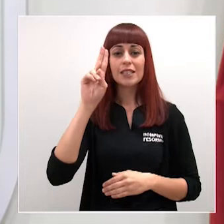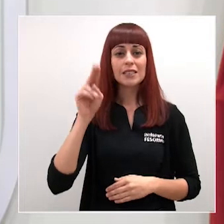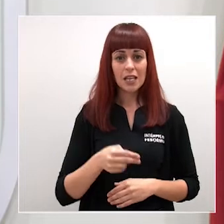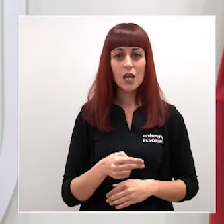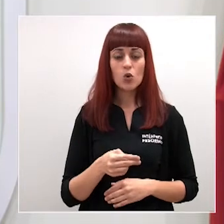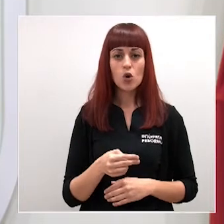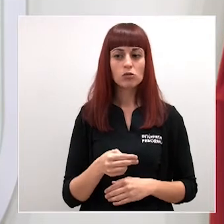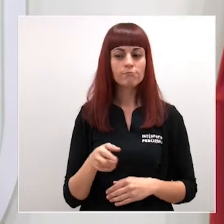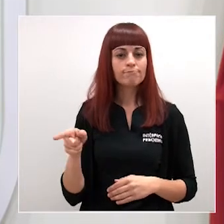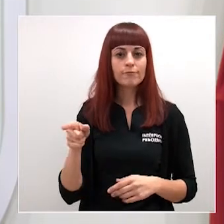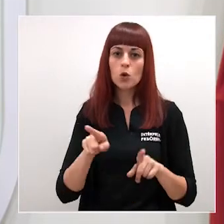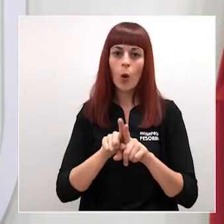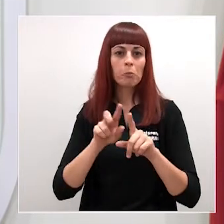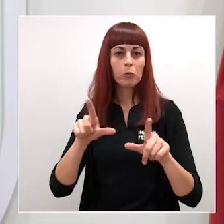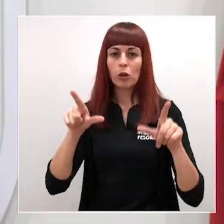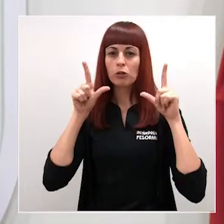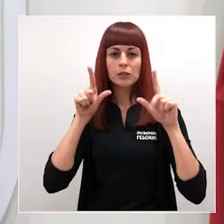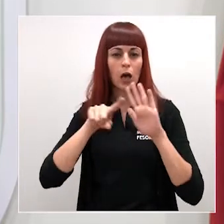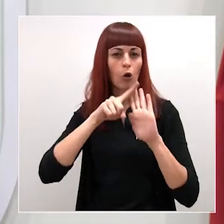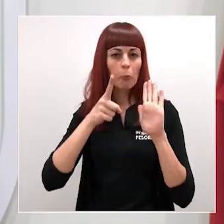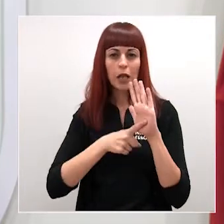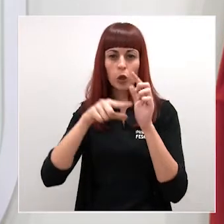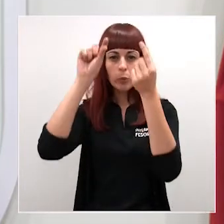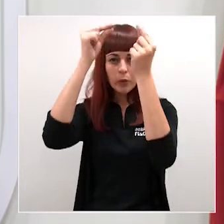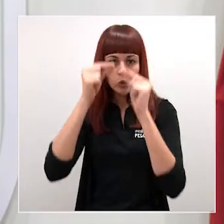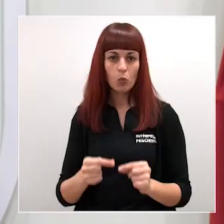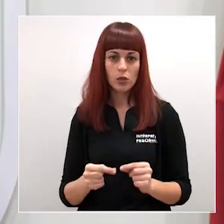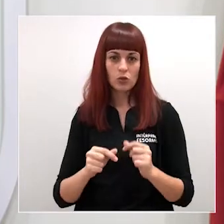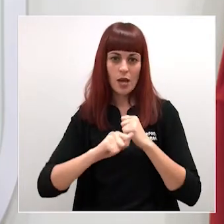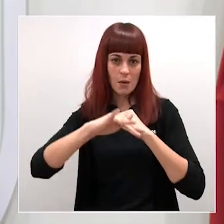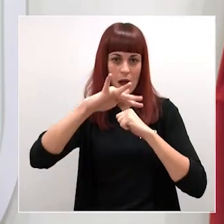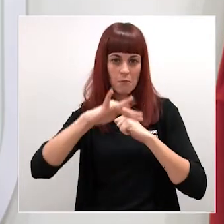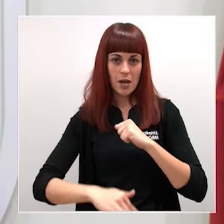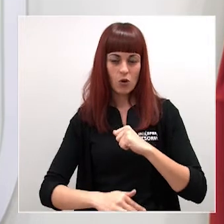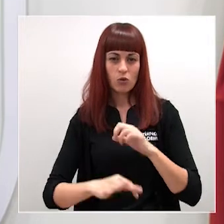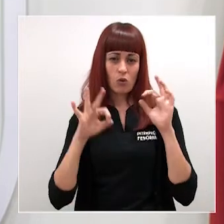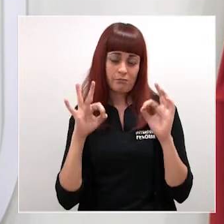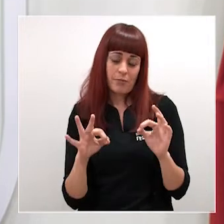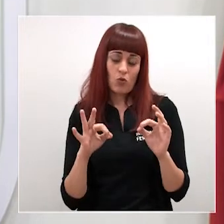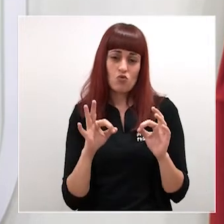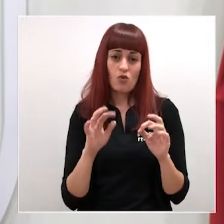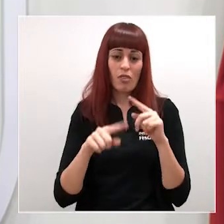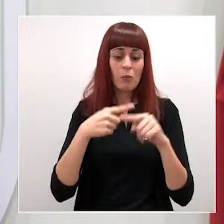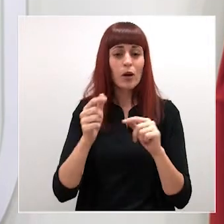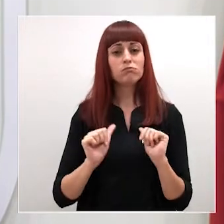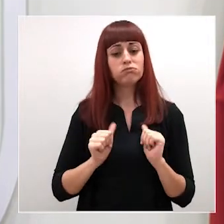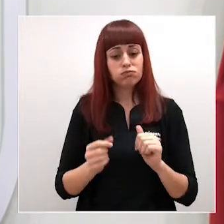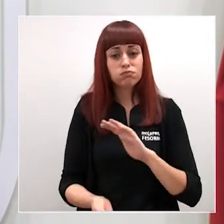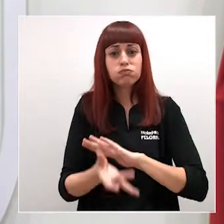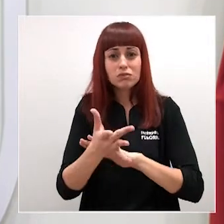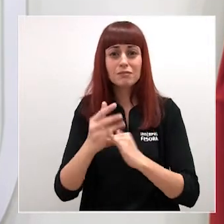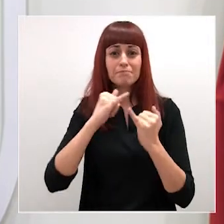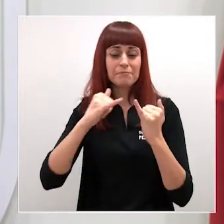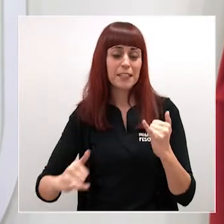era el absoluto protagonista de este presupuesto antes de la irrupción de esta crisis. Y a pesar de ella,